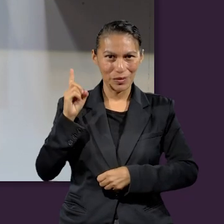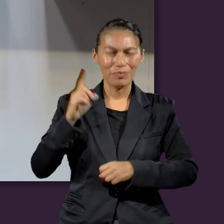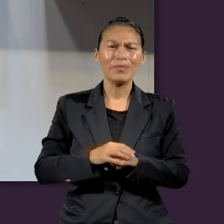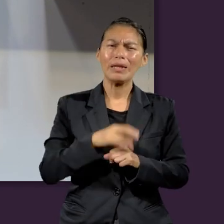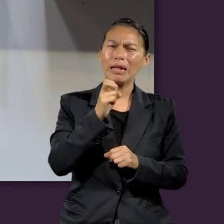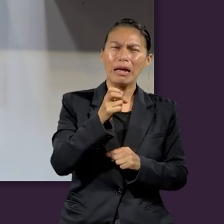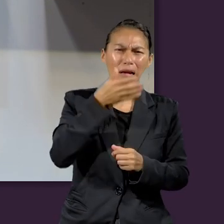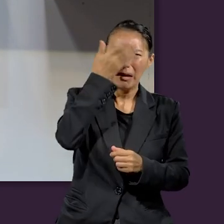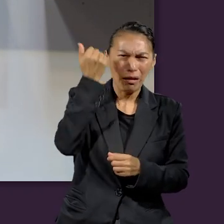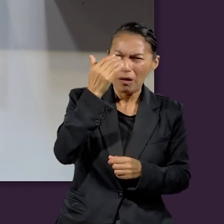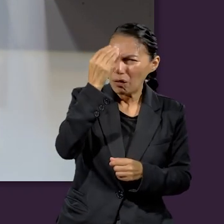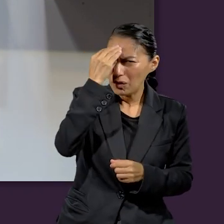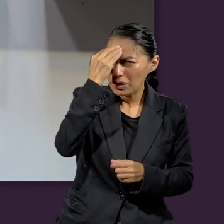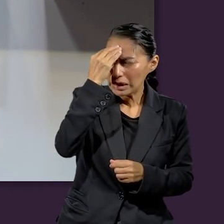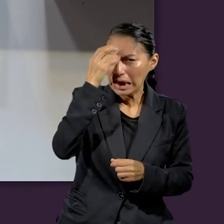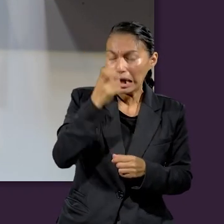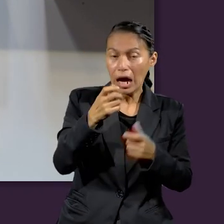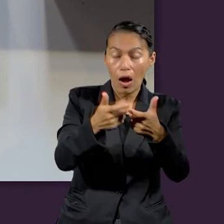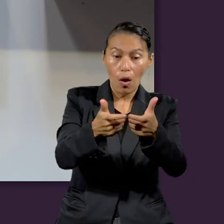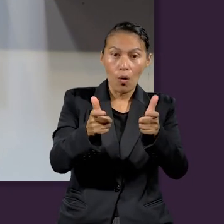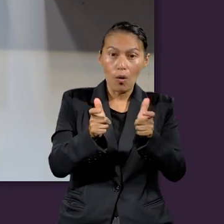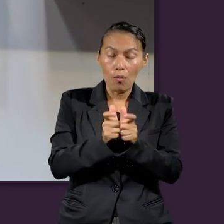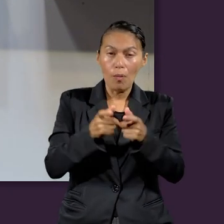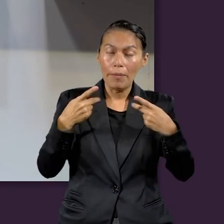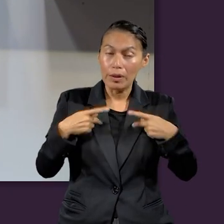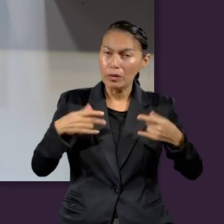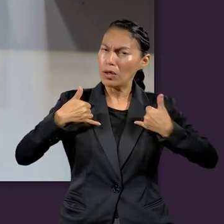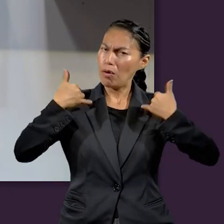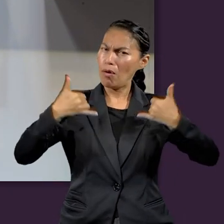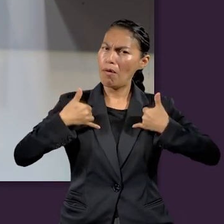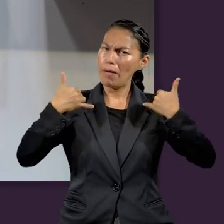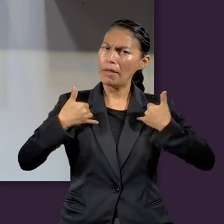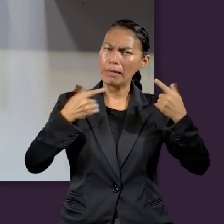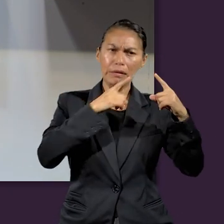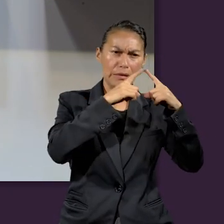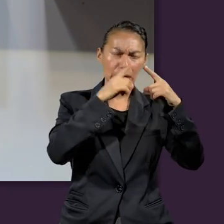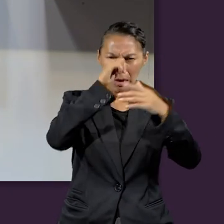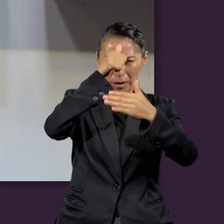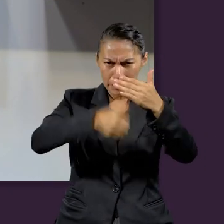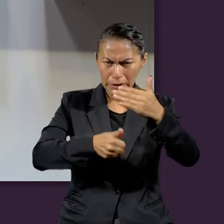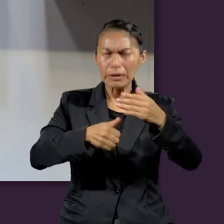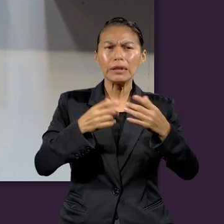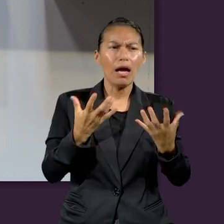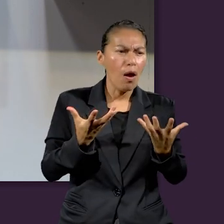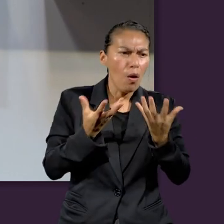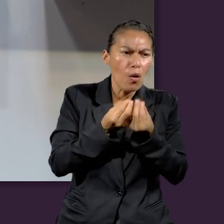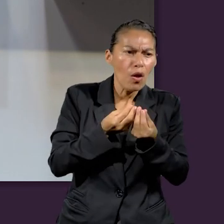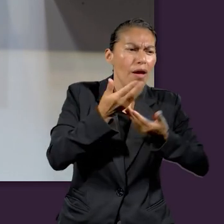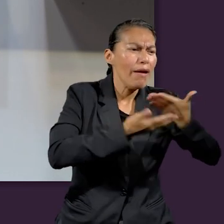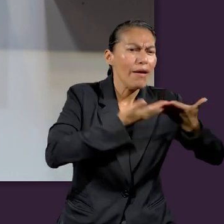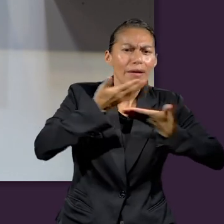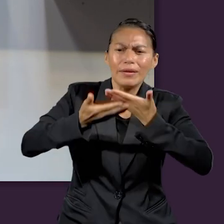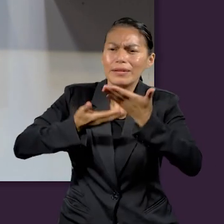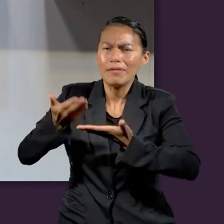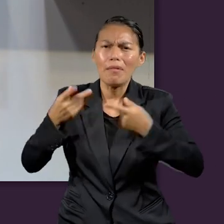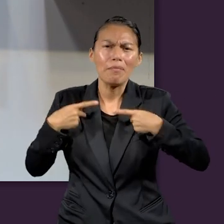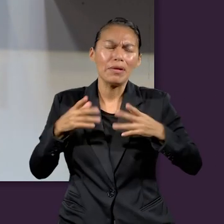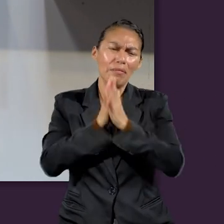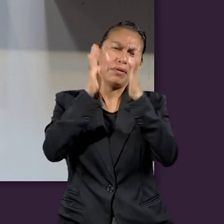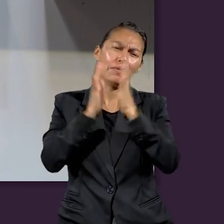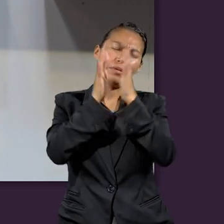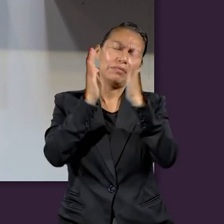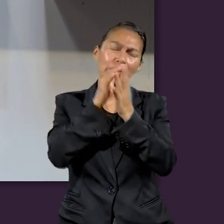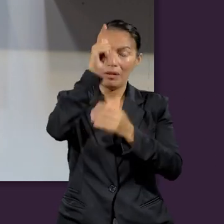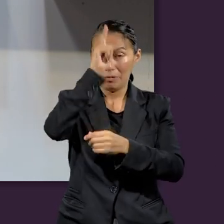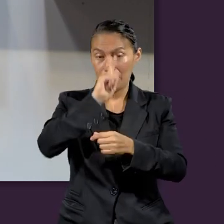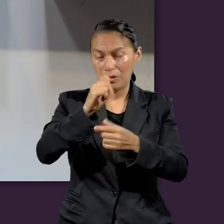es un organismo que agrupa a jóvenes de la iglesia y que se dedican a servir a la comunidad y compartir sus vivencias